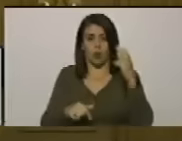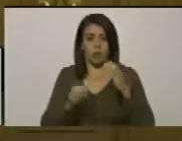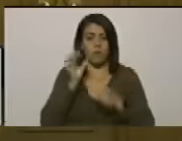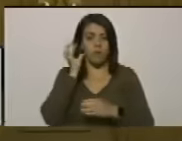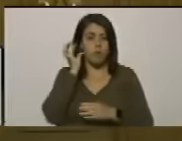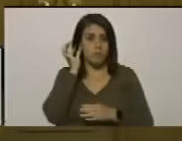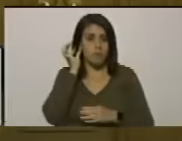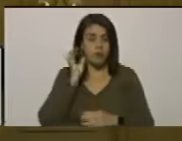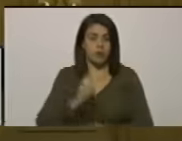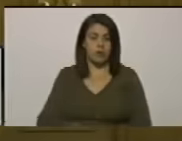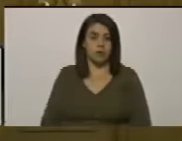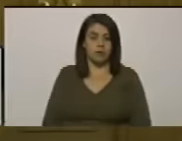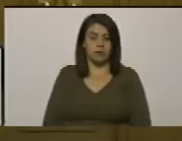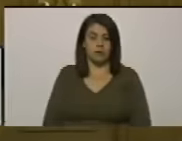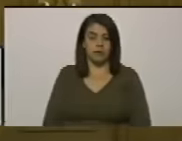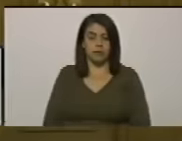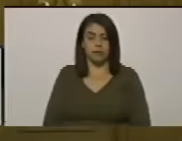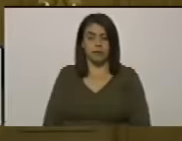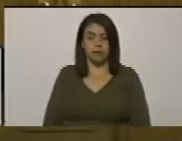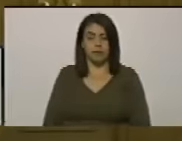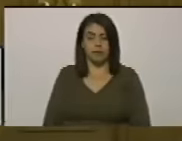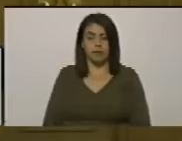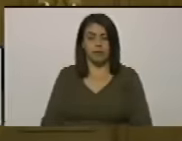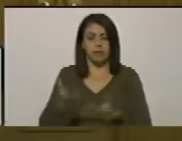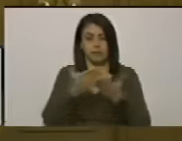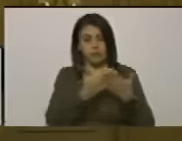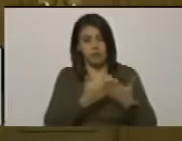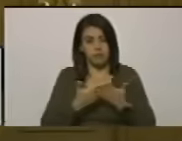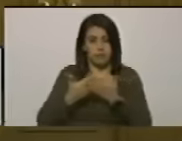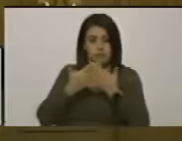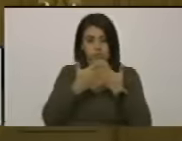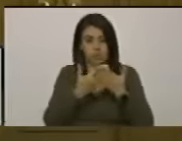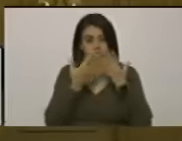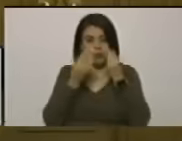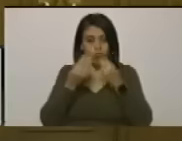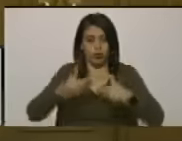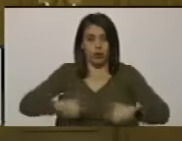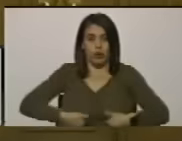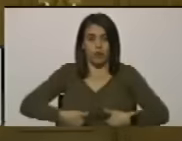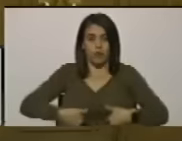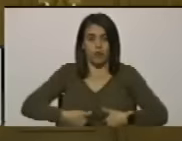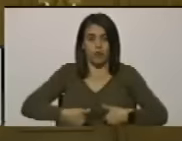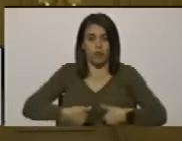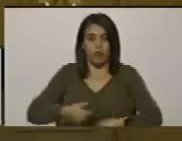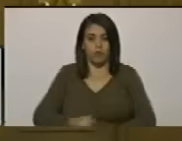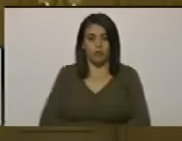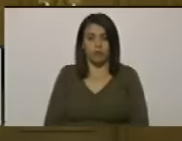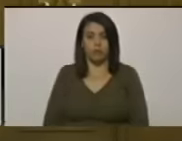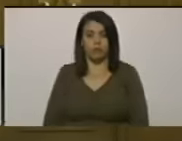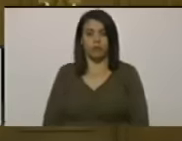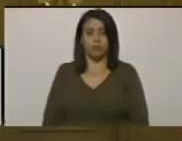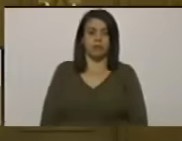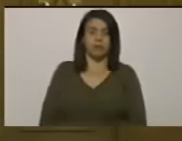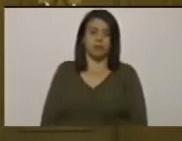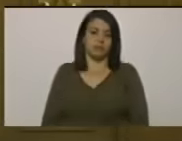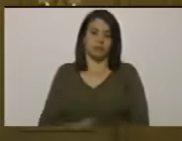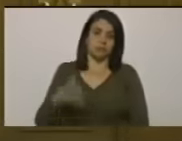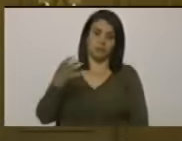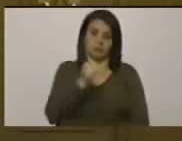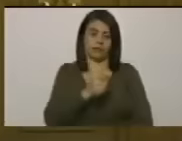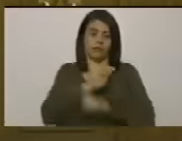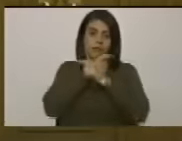que estudió con mucho sacrificio y que logró